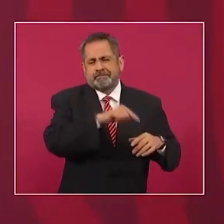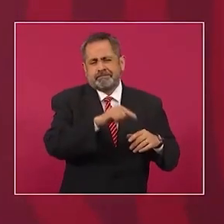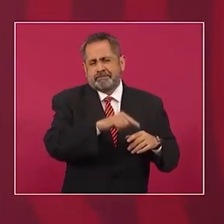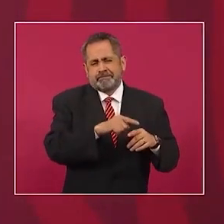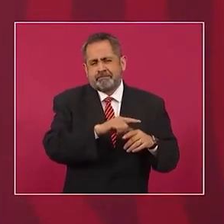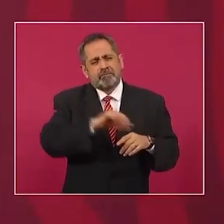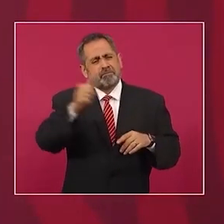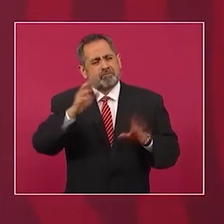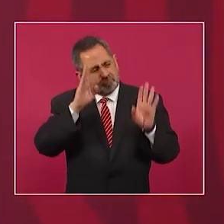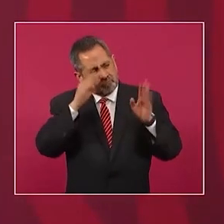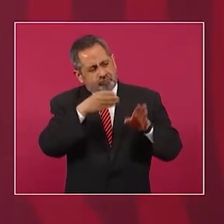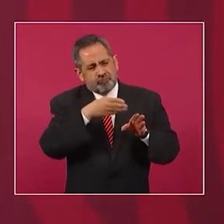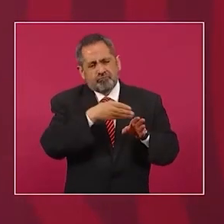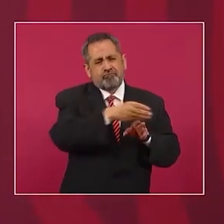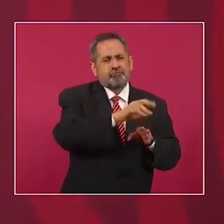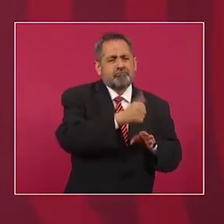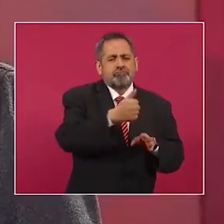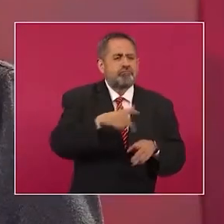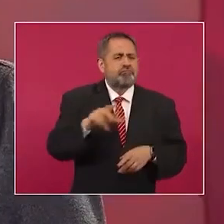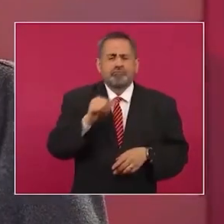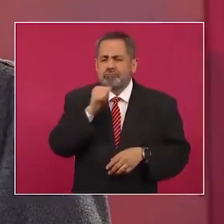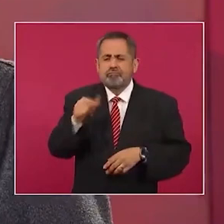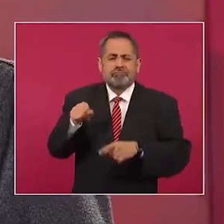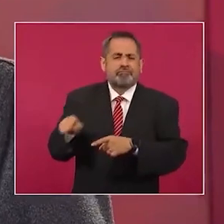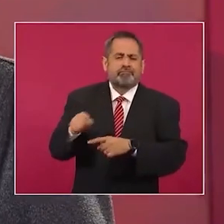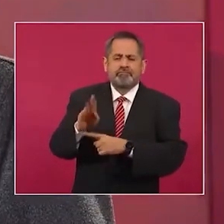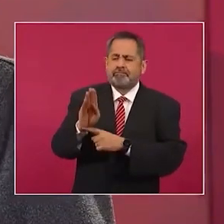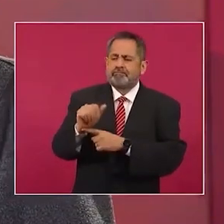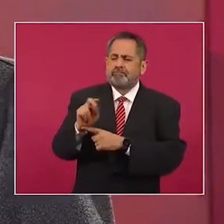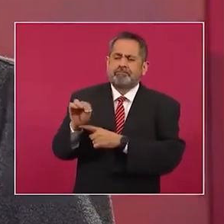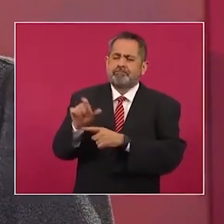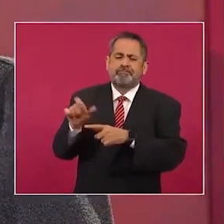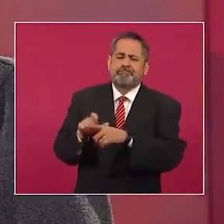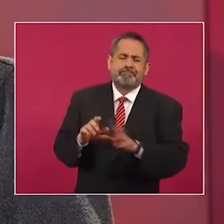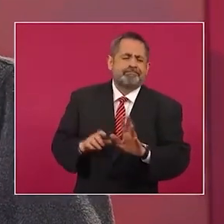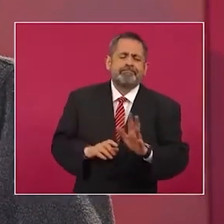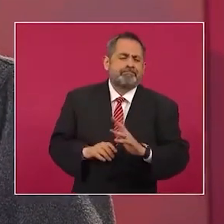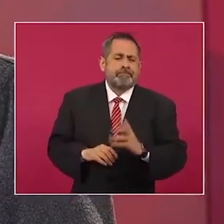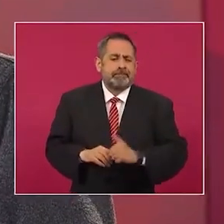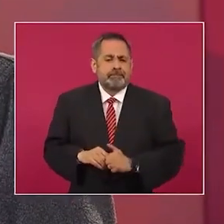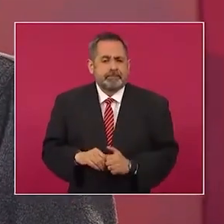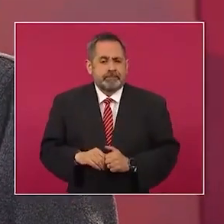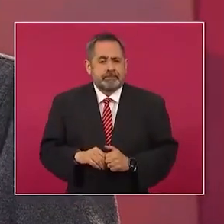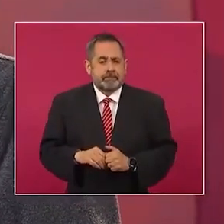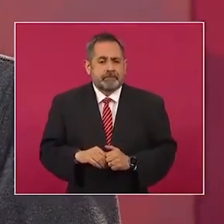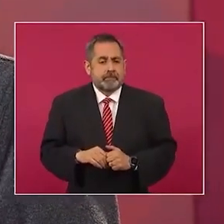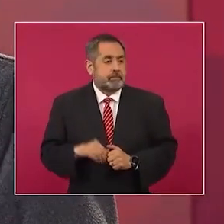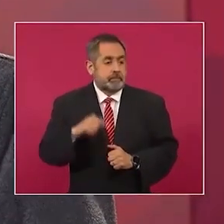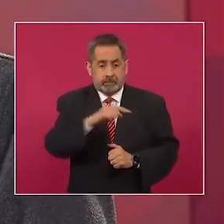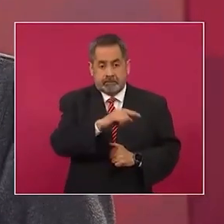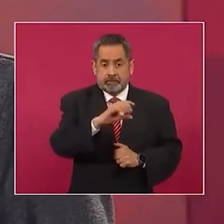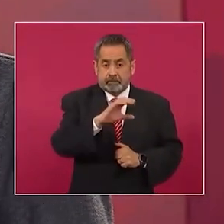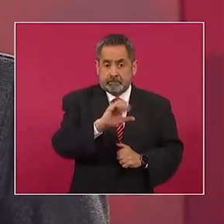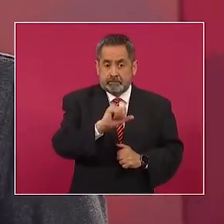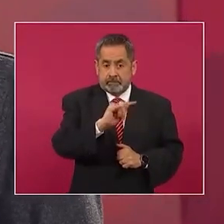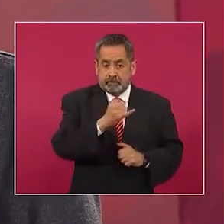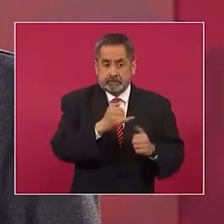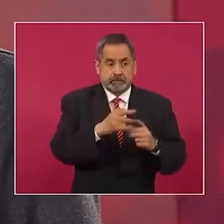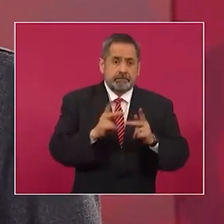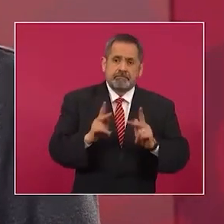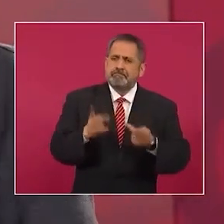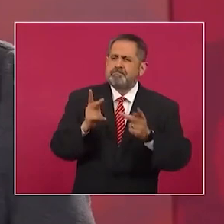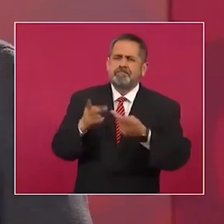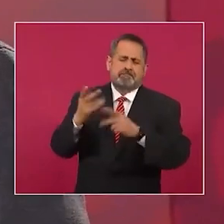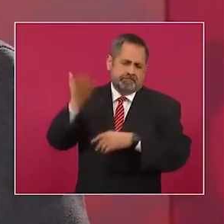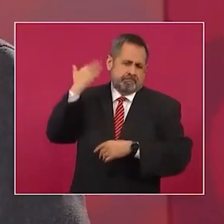grandes operaciones financieras, y empiezan a vender todo